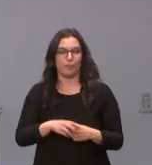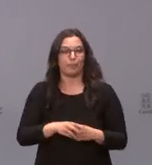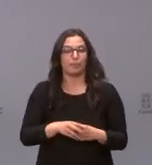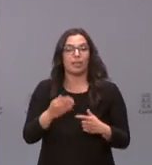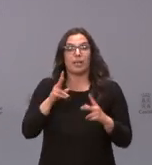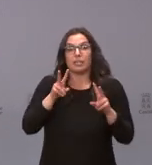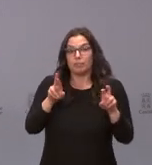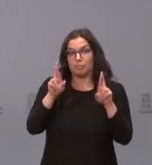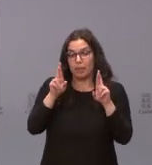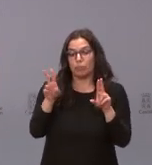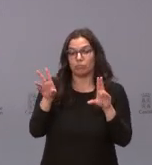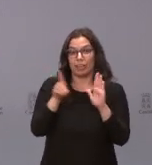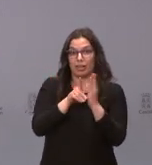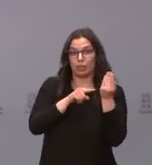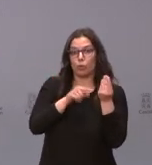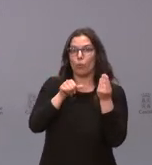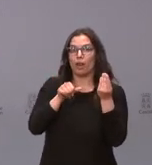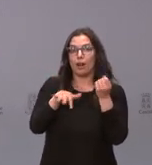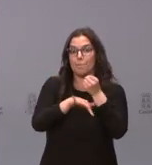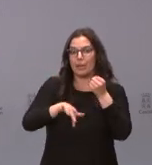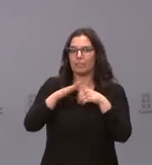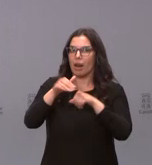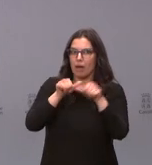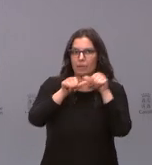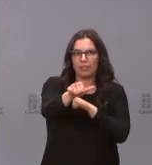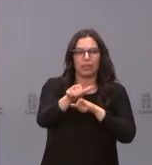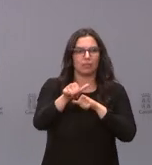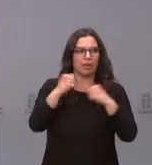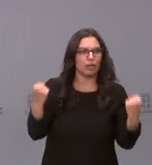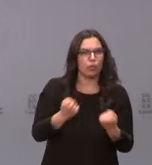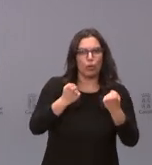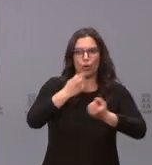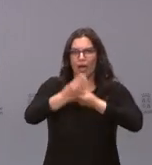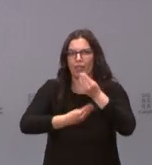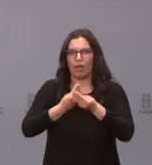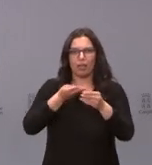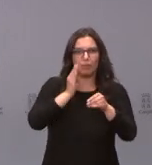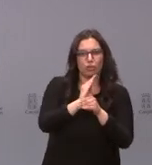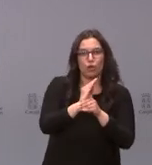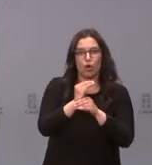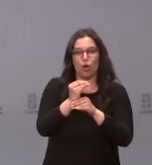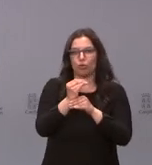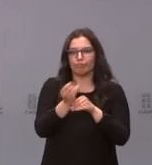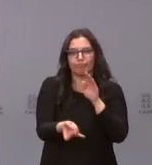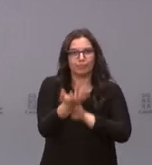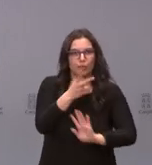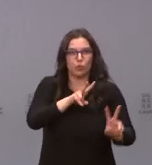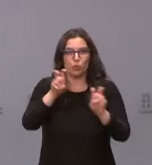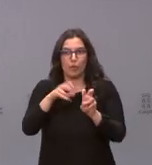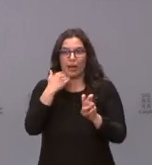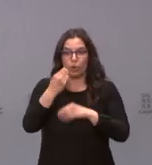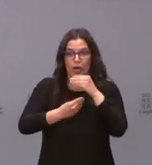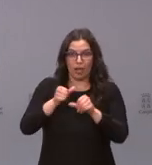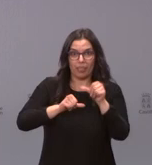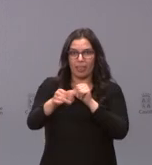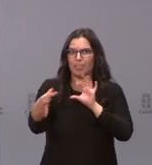de partida en el que cualquier adaptación, cualquier actuación, cualquier inversión, cualquier nueva línea de actuación de las entidades locales tiene que